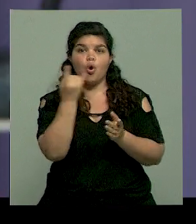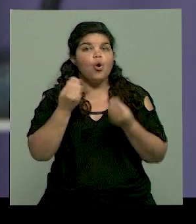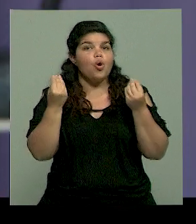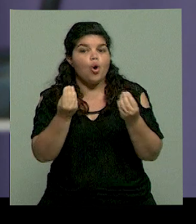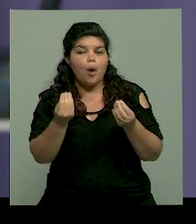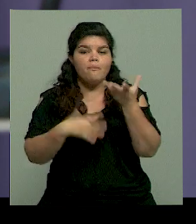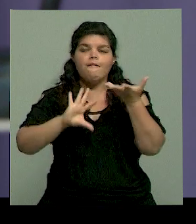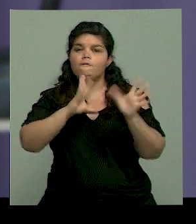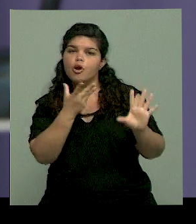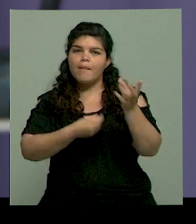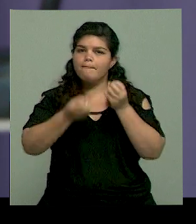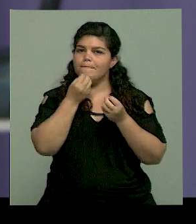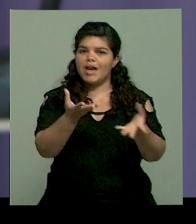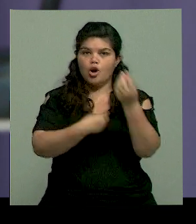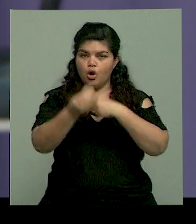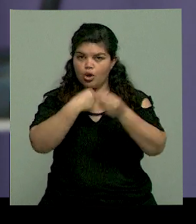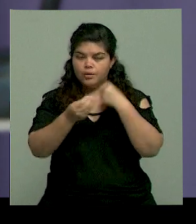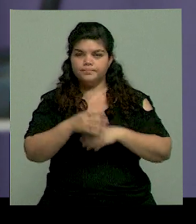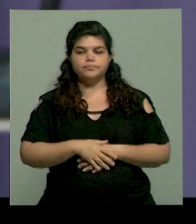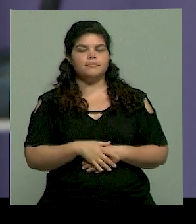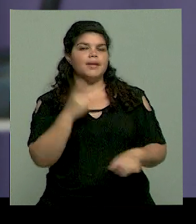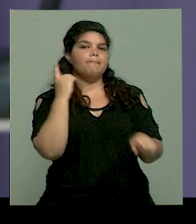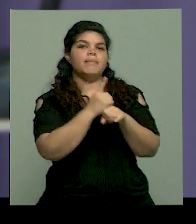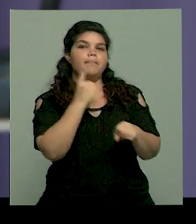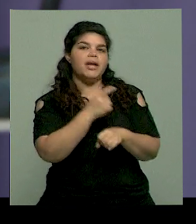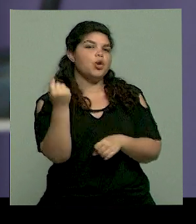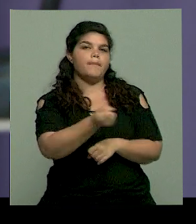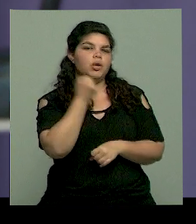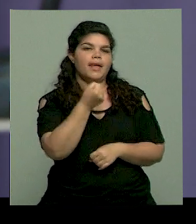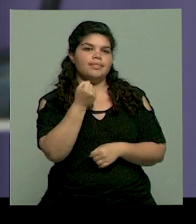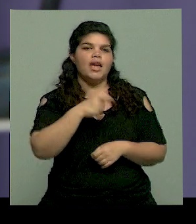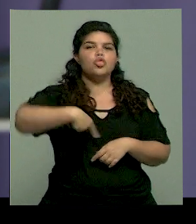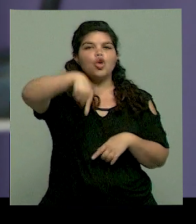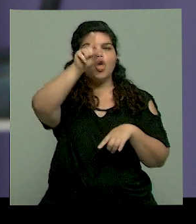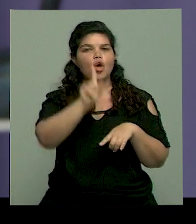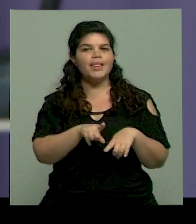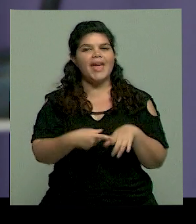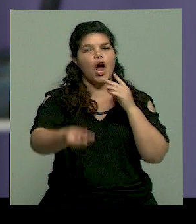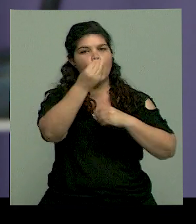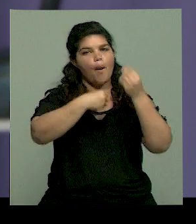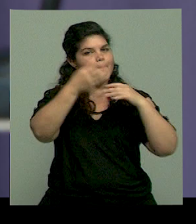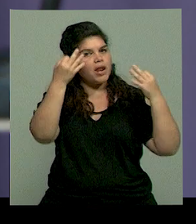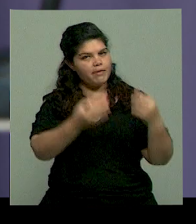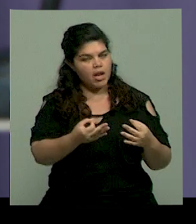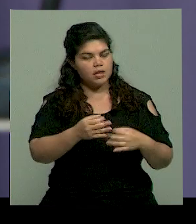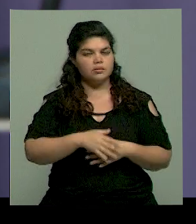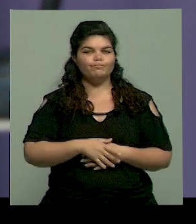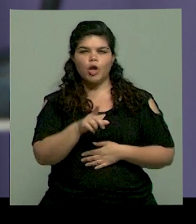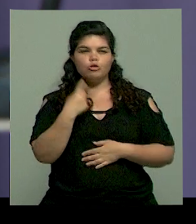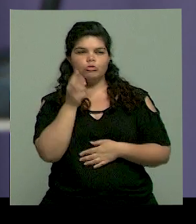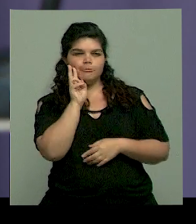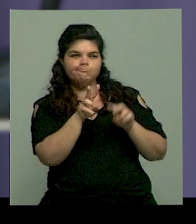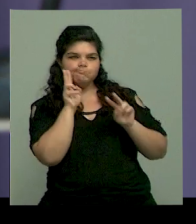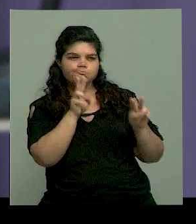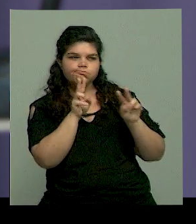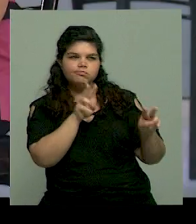aportes nutricionales a lo largo del día, bien repartidos. Y lo que más vemos es que tienen una sola comida al